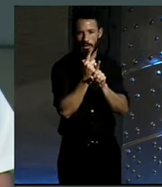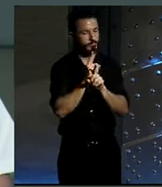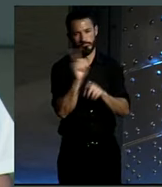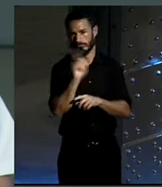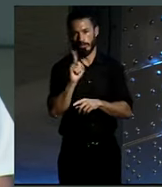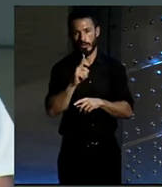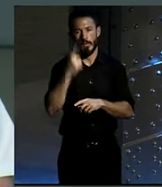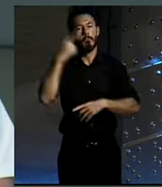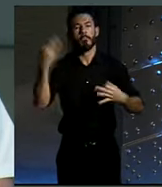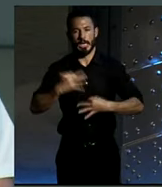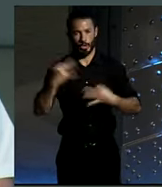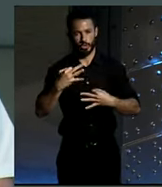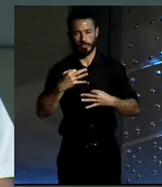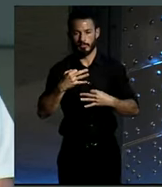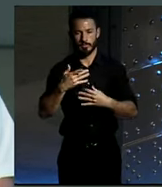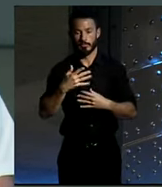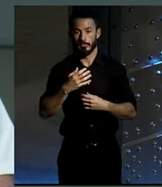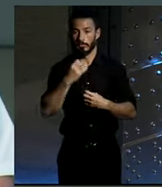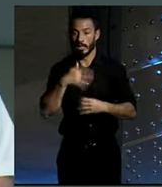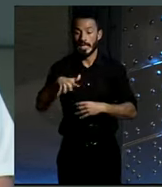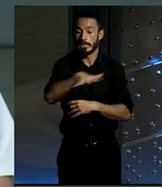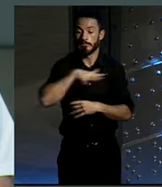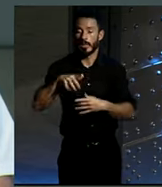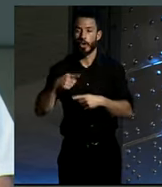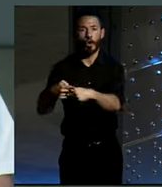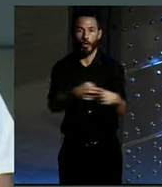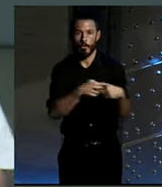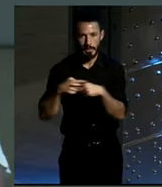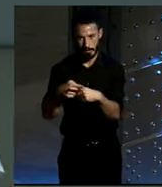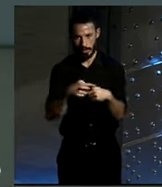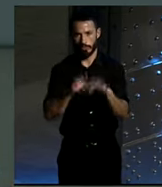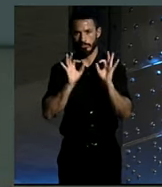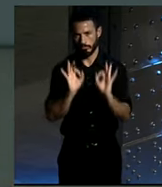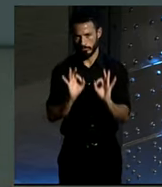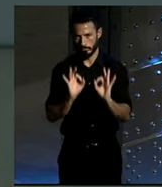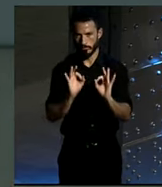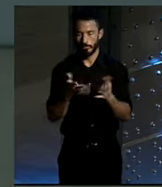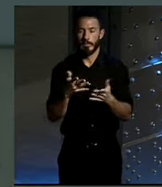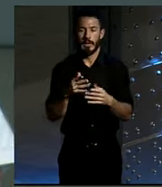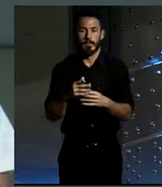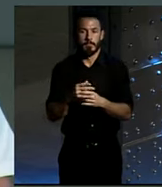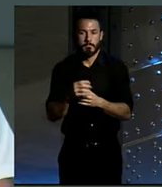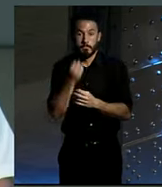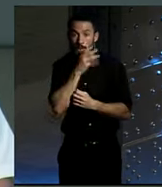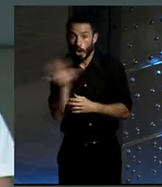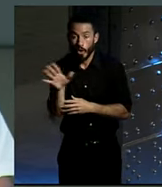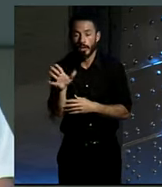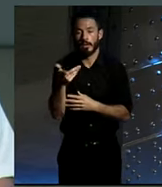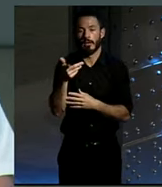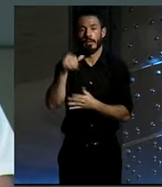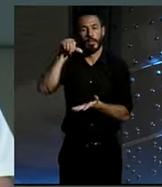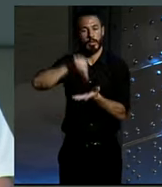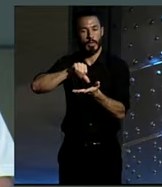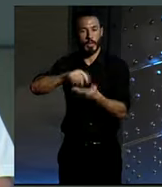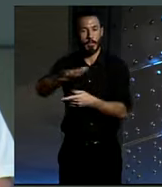de espacio compartido. Hablabais antes de los carriles bici, el ideal sería que hubiese espacios compartidos a ciudades 30, que la límite de velocidad fuese 30